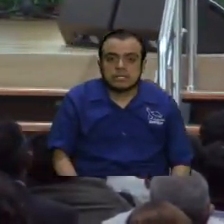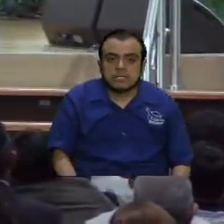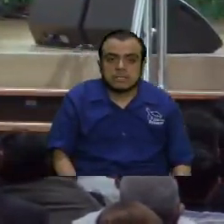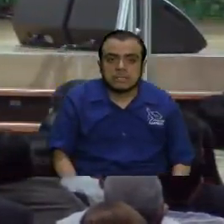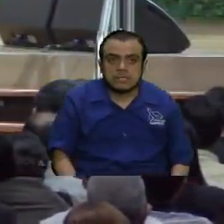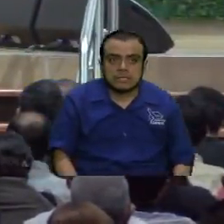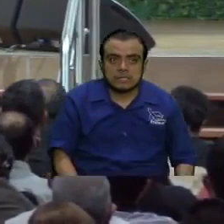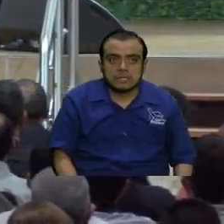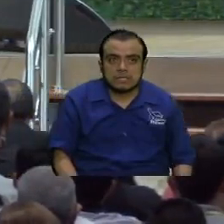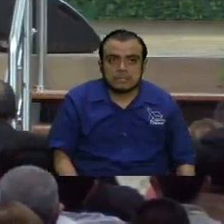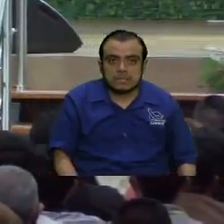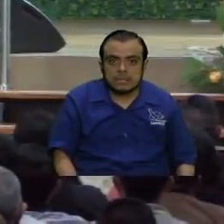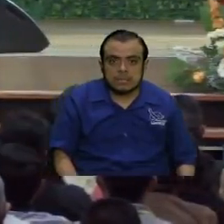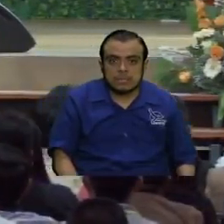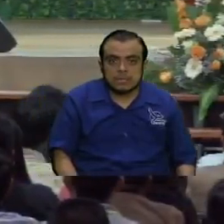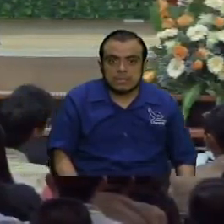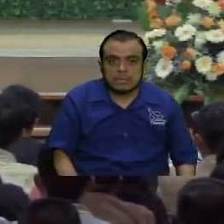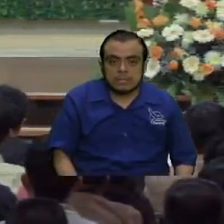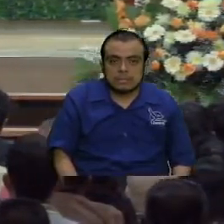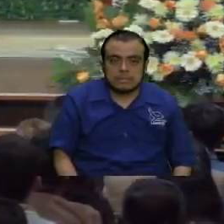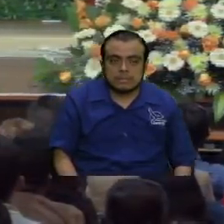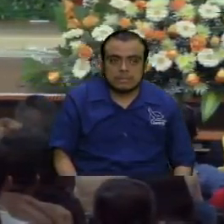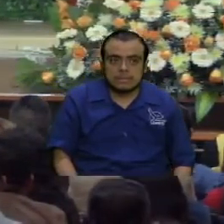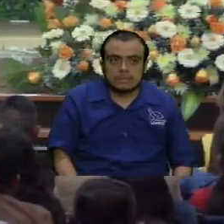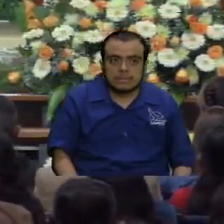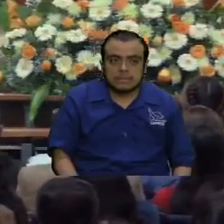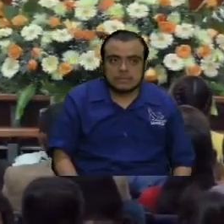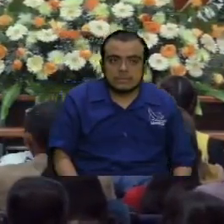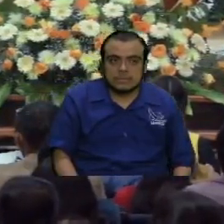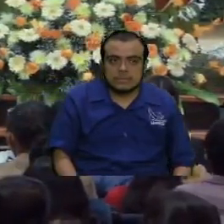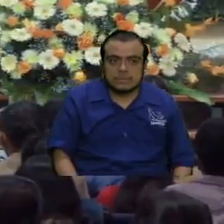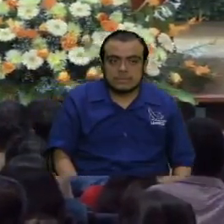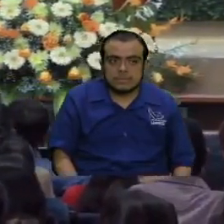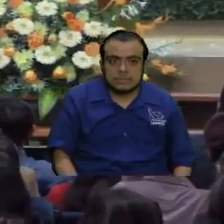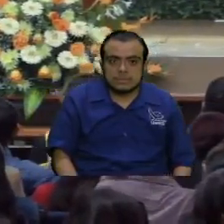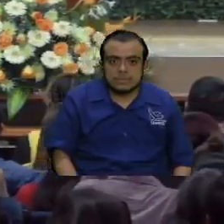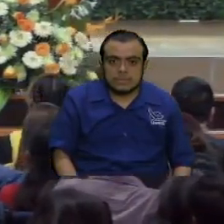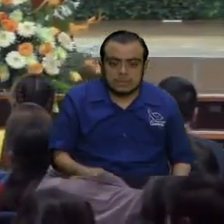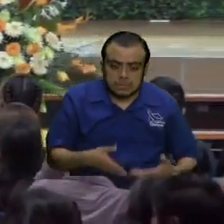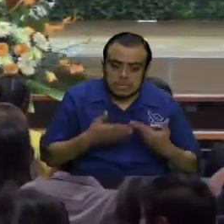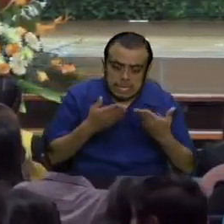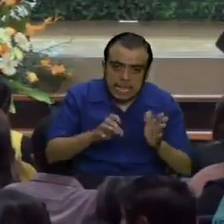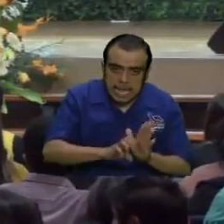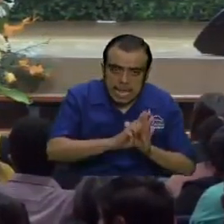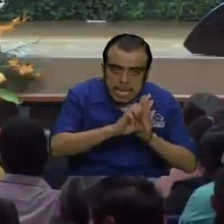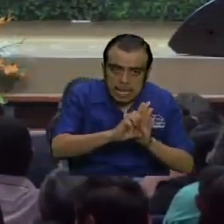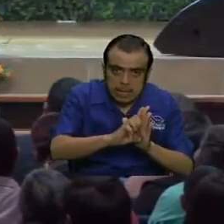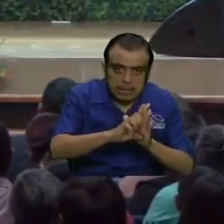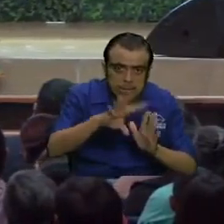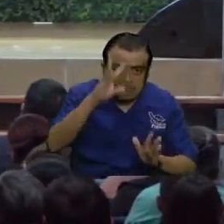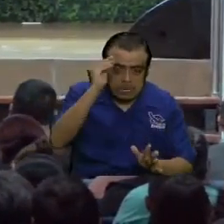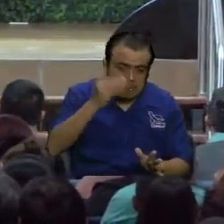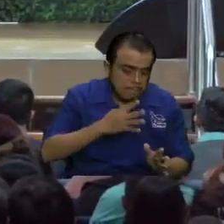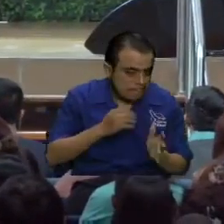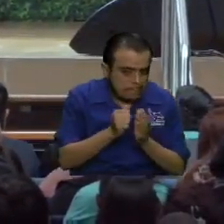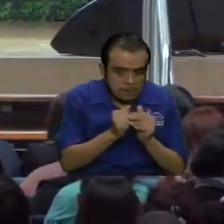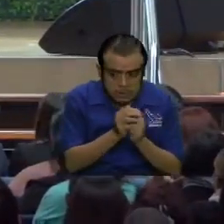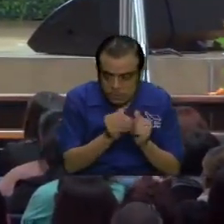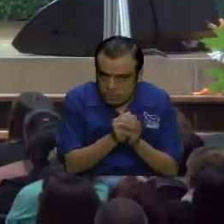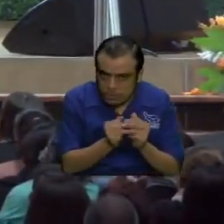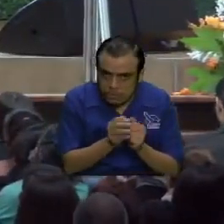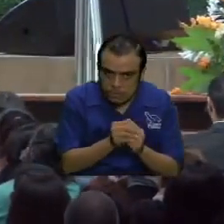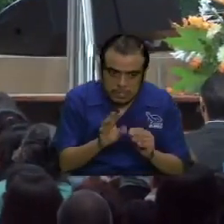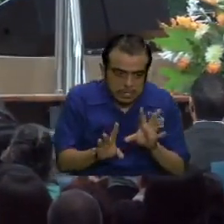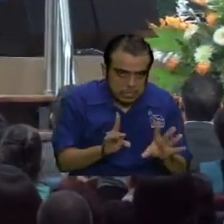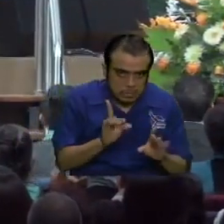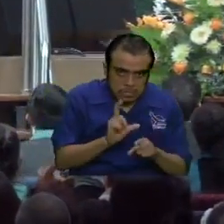le podría poner muchos ejemplos pero me voy a ir más al grano porque me preocupan algunas cosas hermano de veras